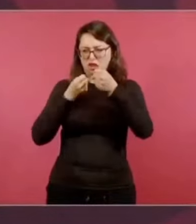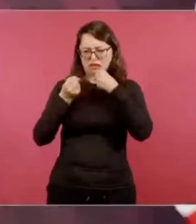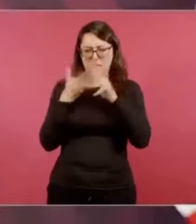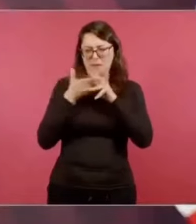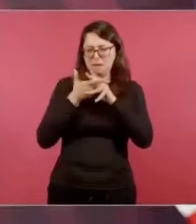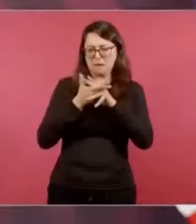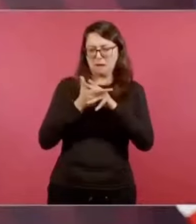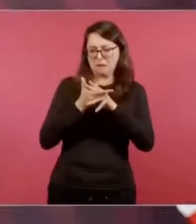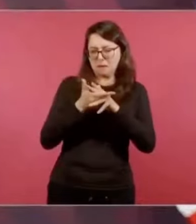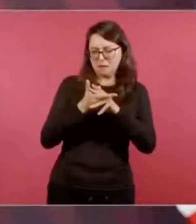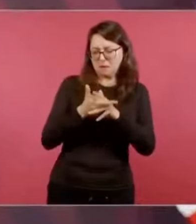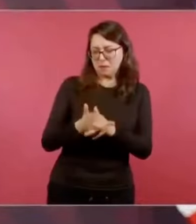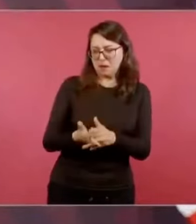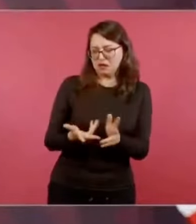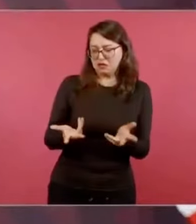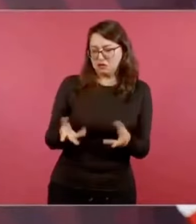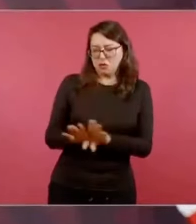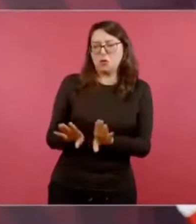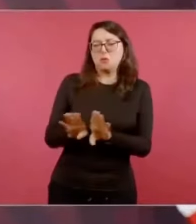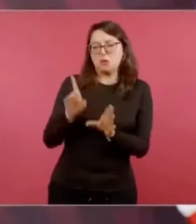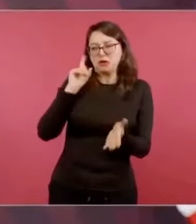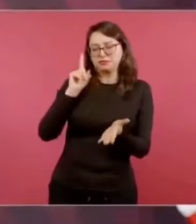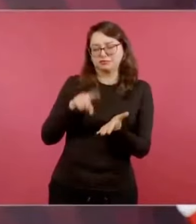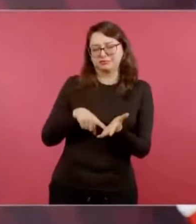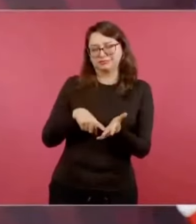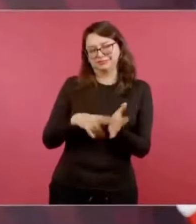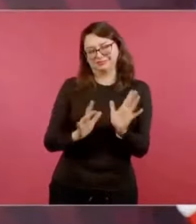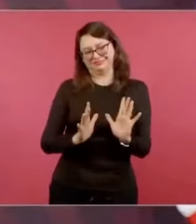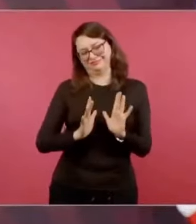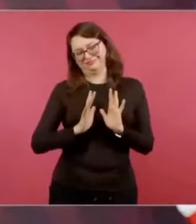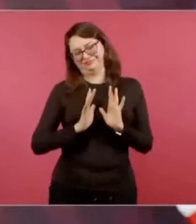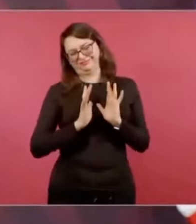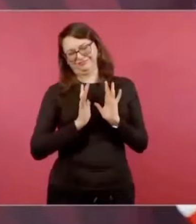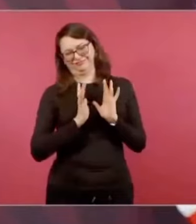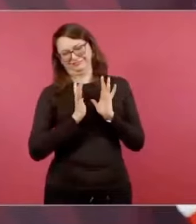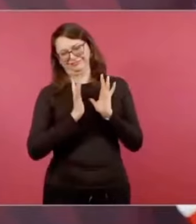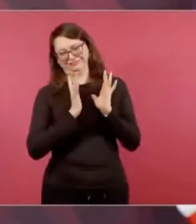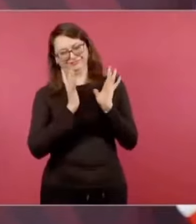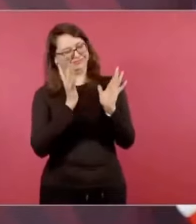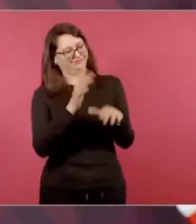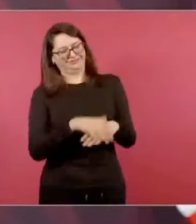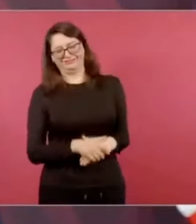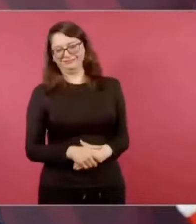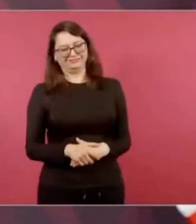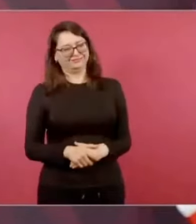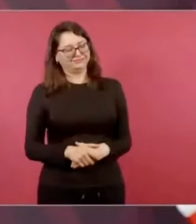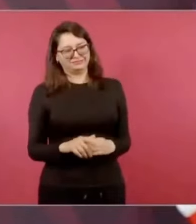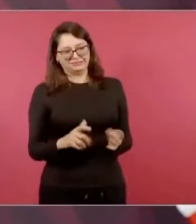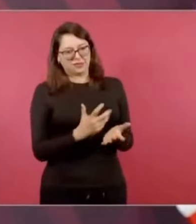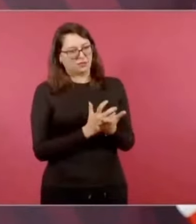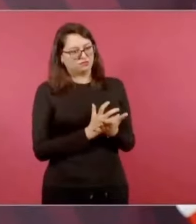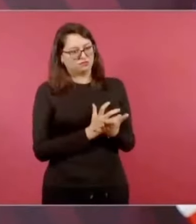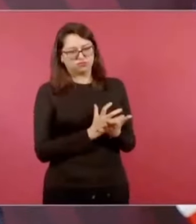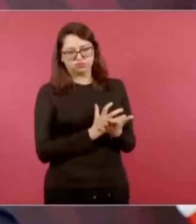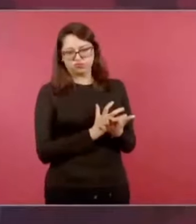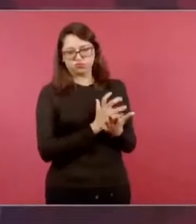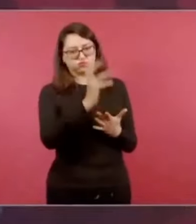esto es